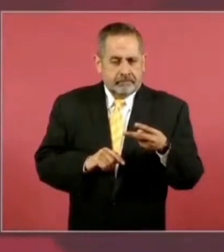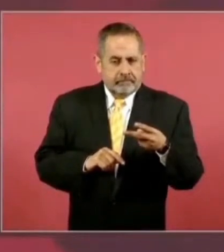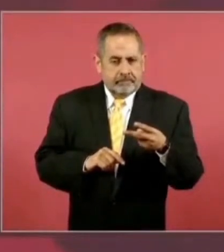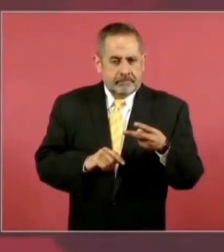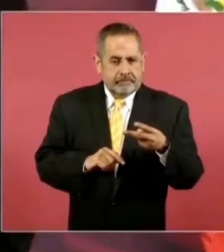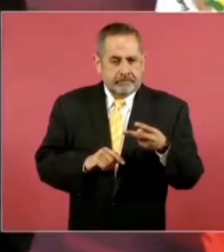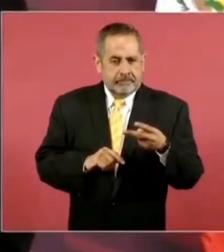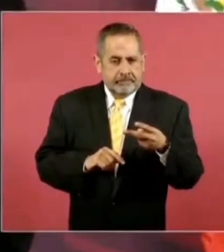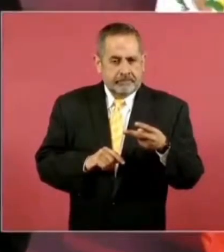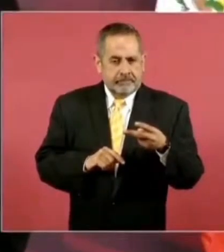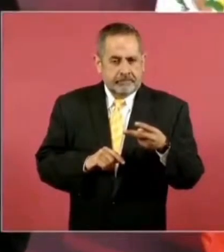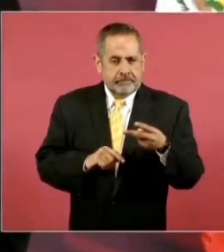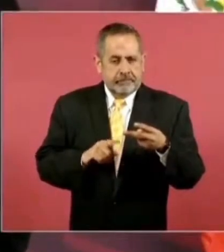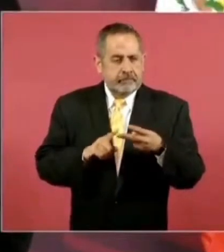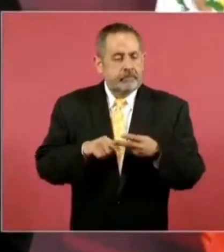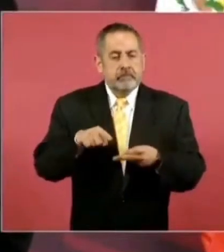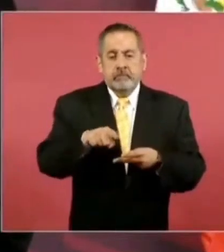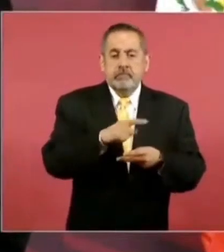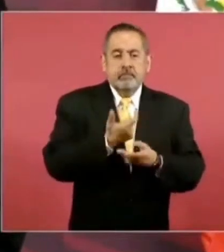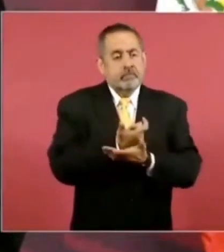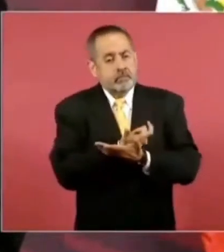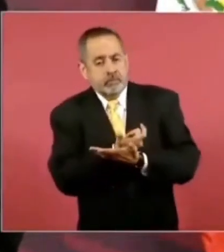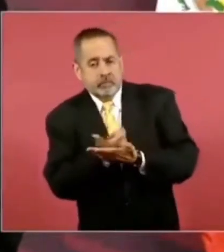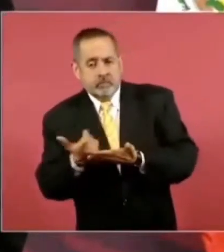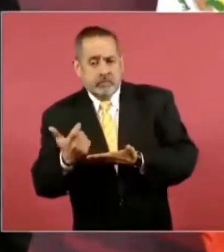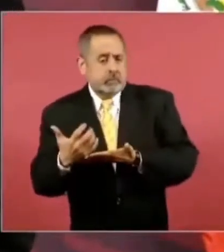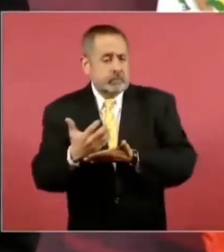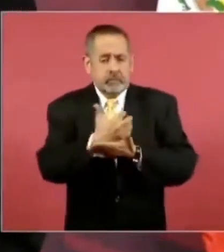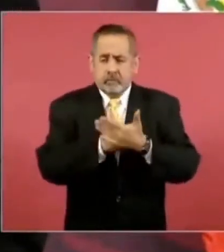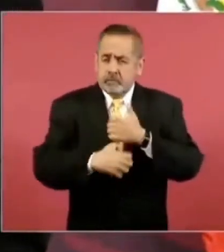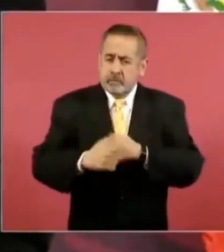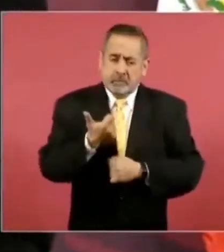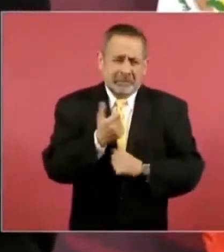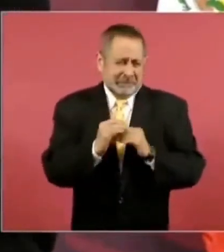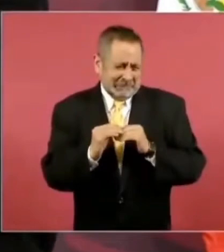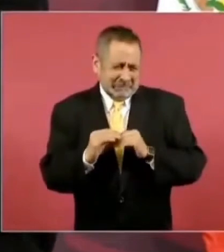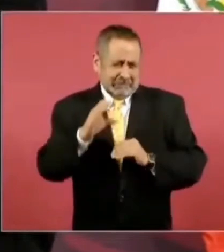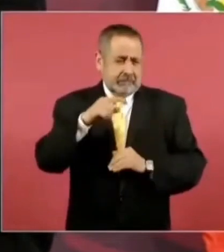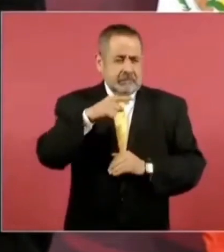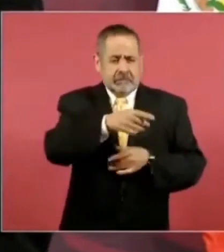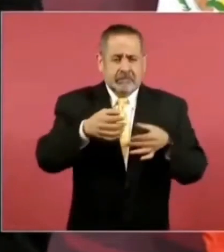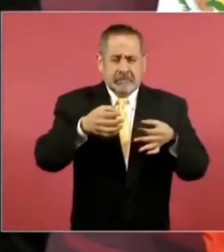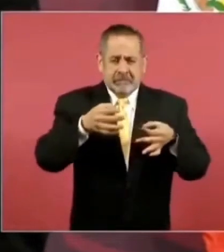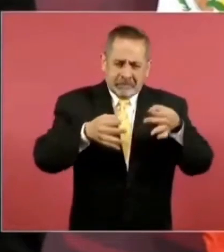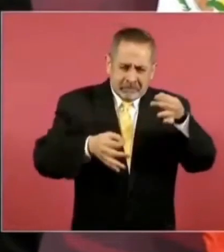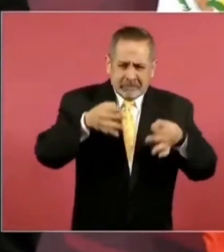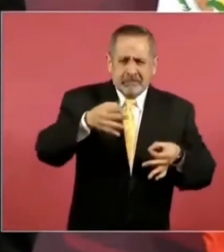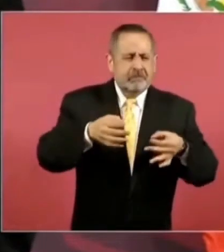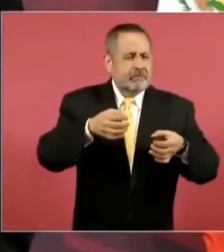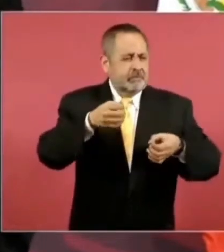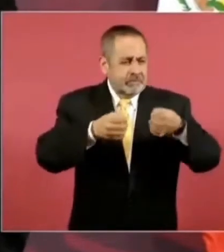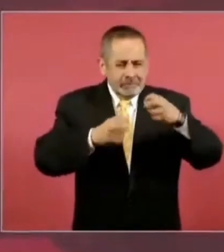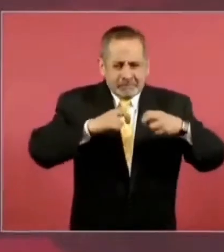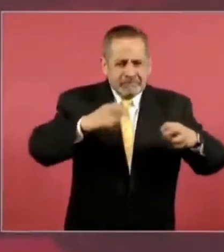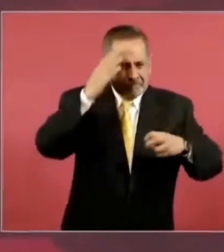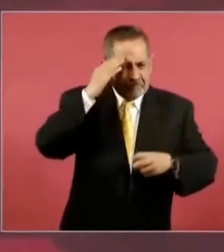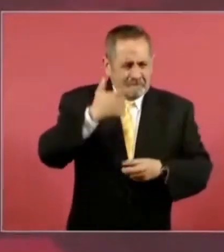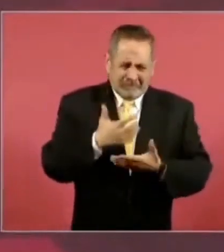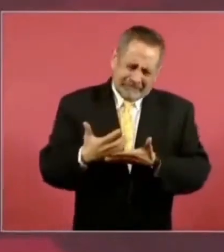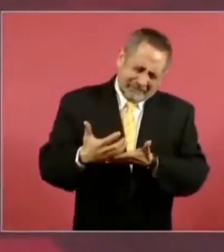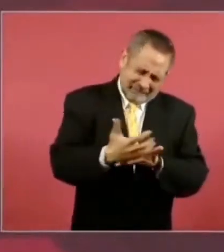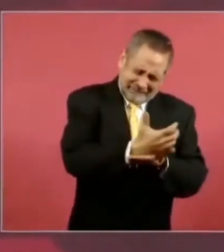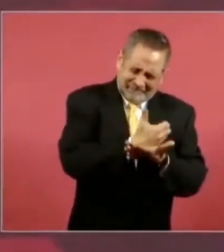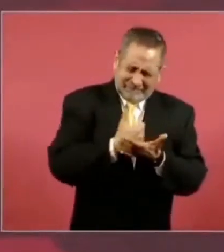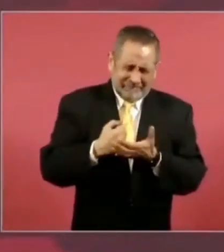sueldos elevadísimos, los ministros, los magistrados, los jueces, ganan más que yo,